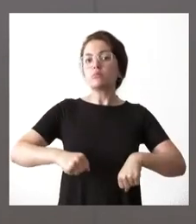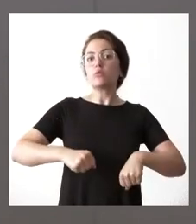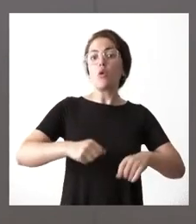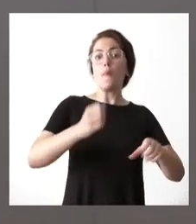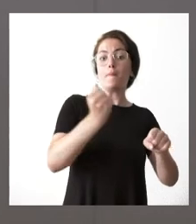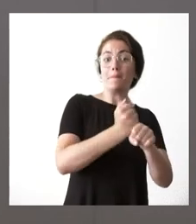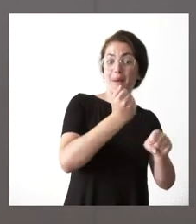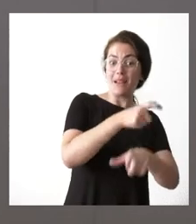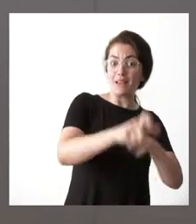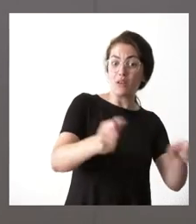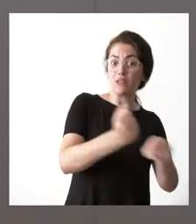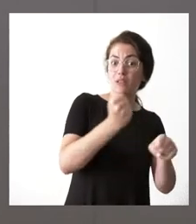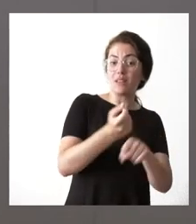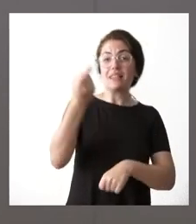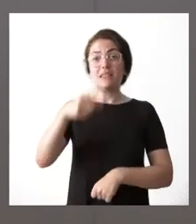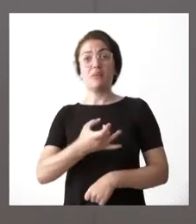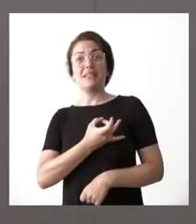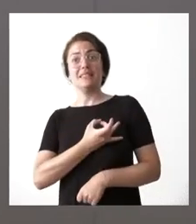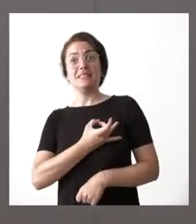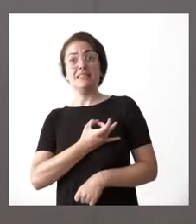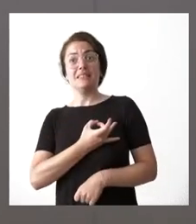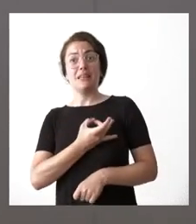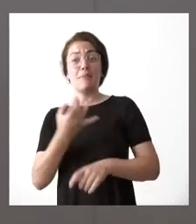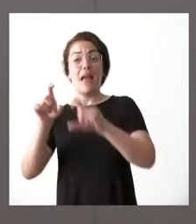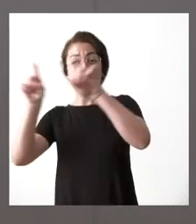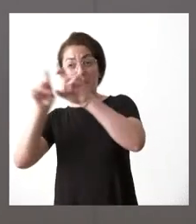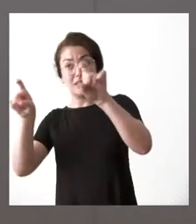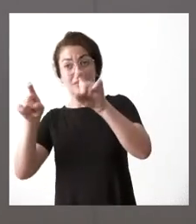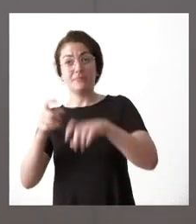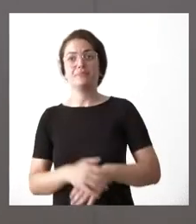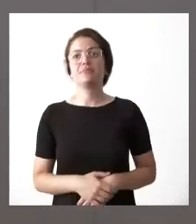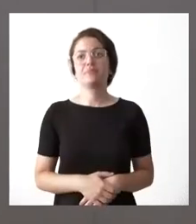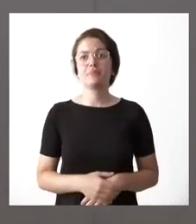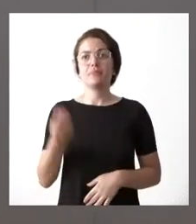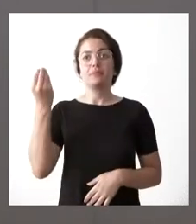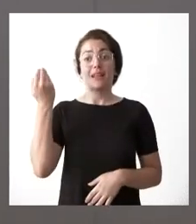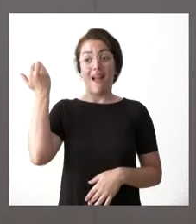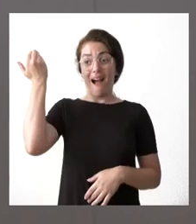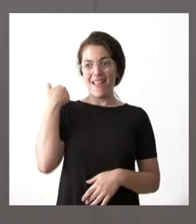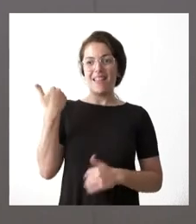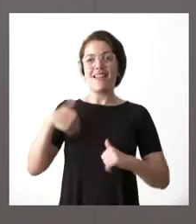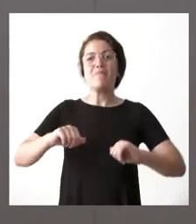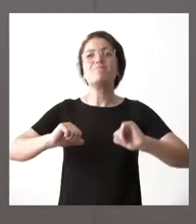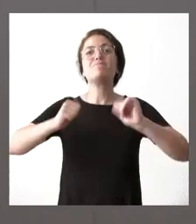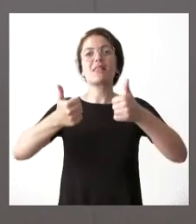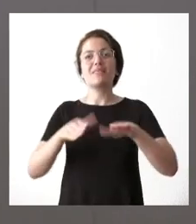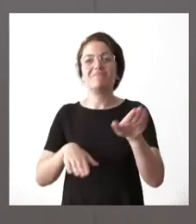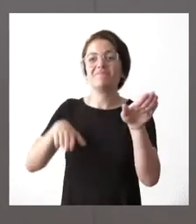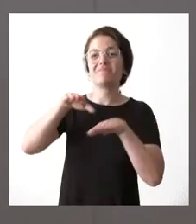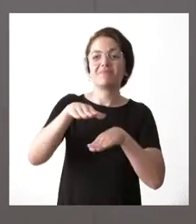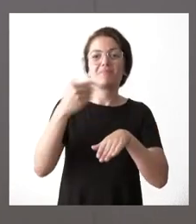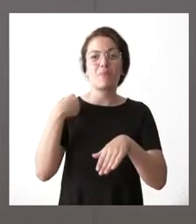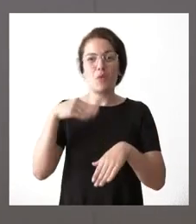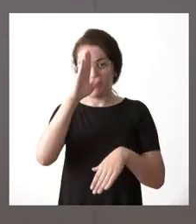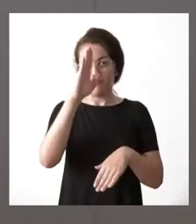con representantes de los empresarios de nuestra comunidad autónoma ayer fue un paso en esa dirección y estimamos tener nuevos pasos en la dirección pero